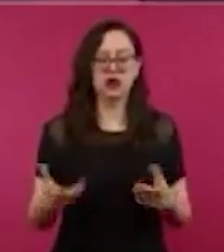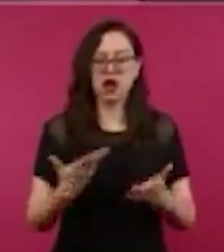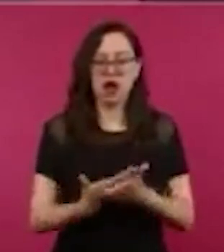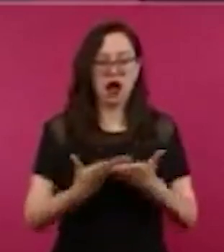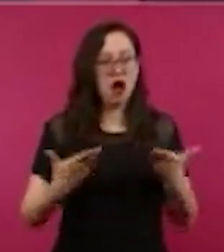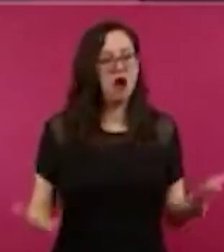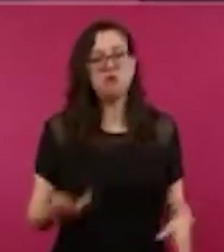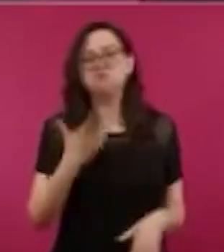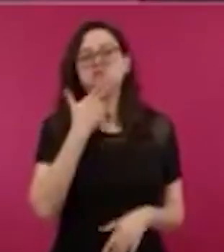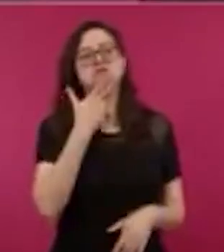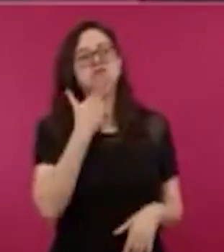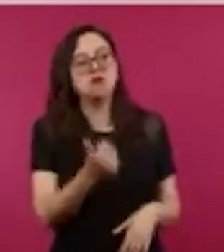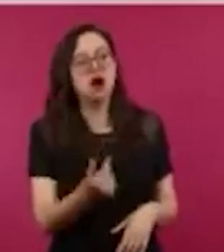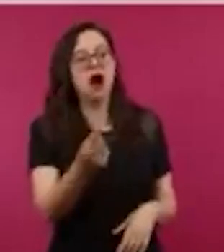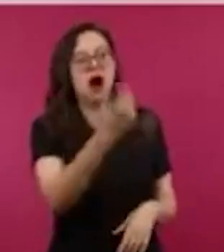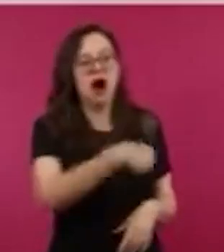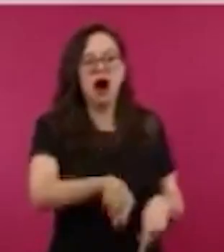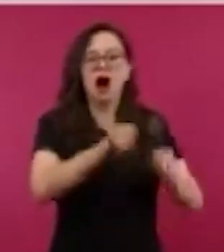por dos razones.